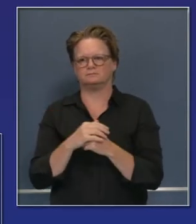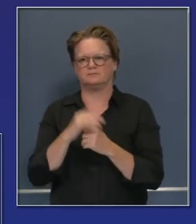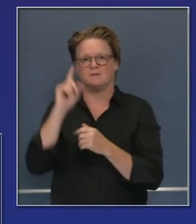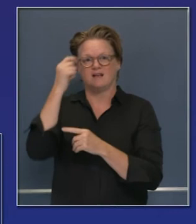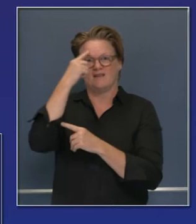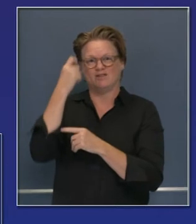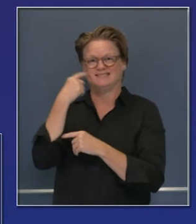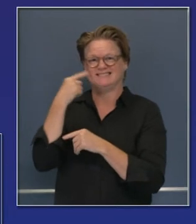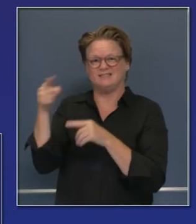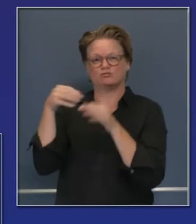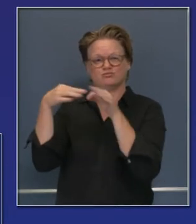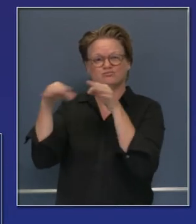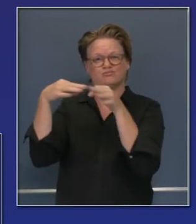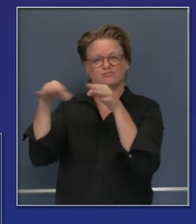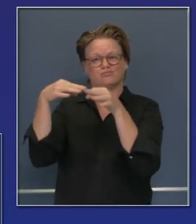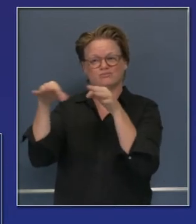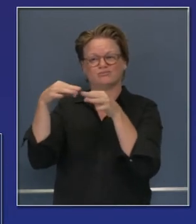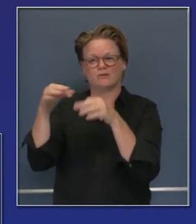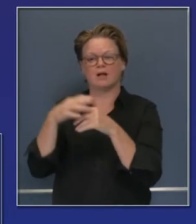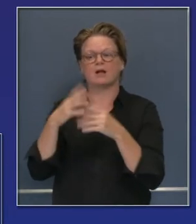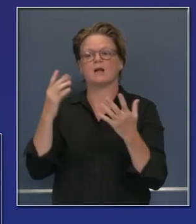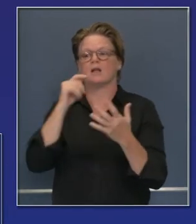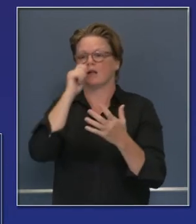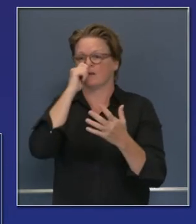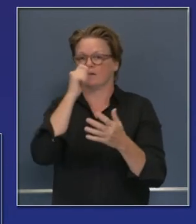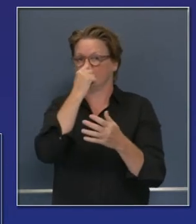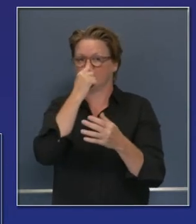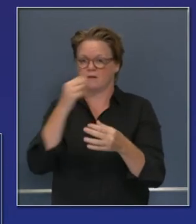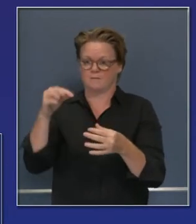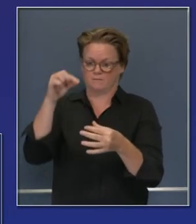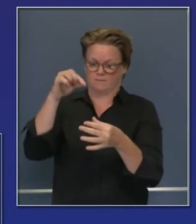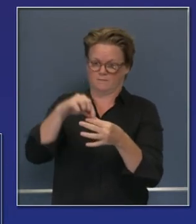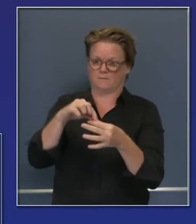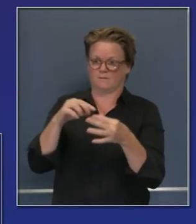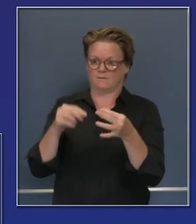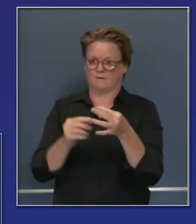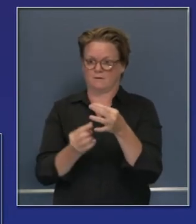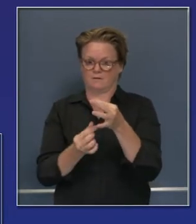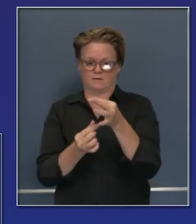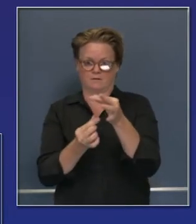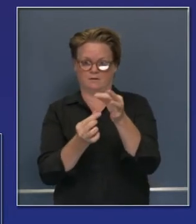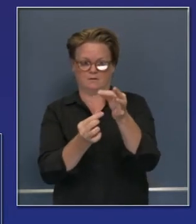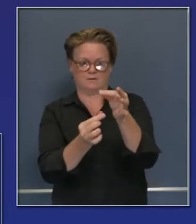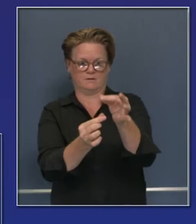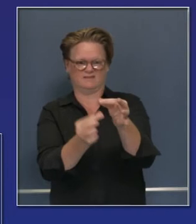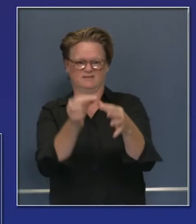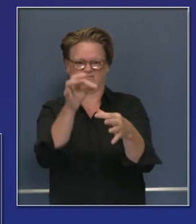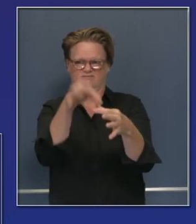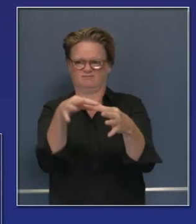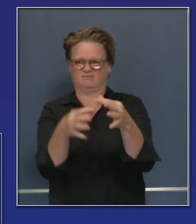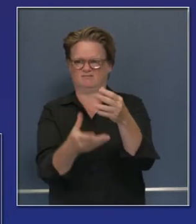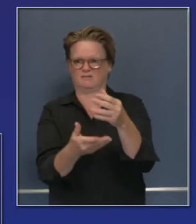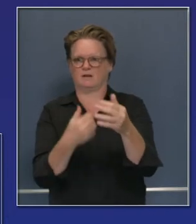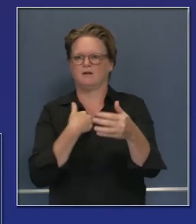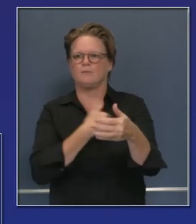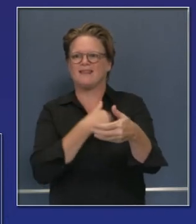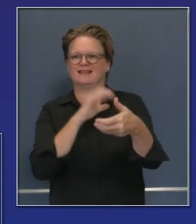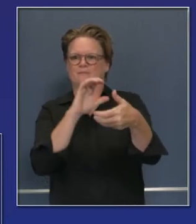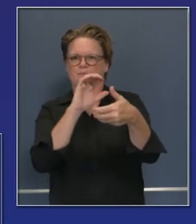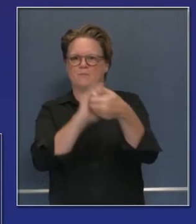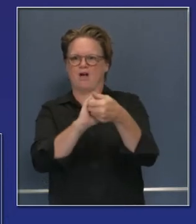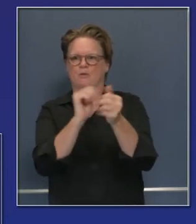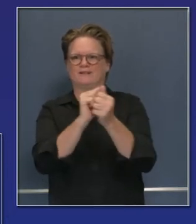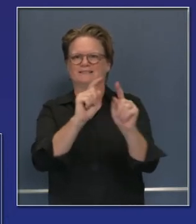la total la totalidad de colectar ese espécimen la reacción que estamos